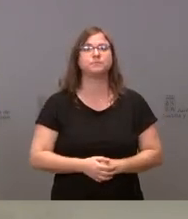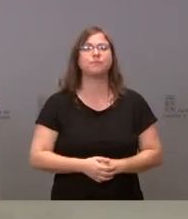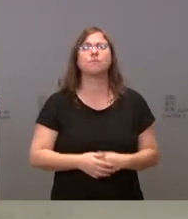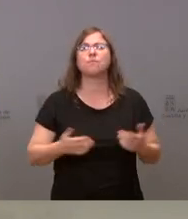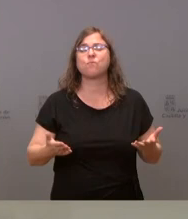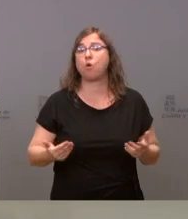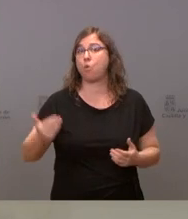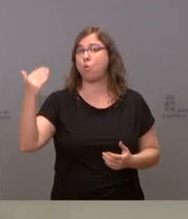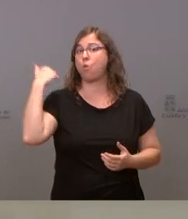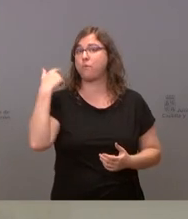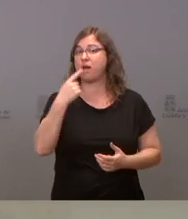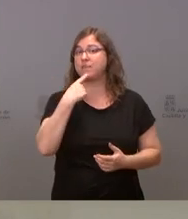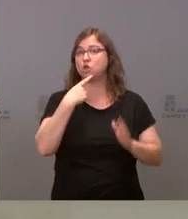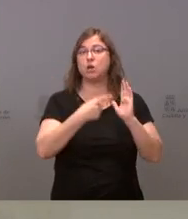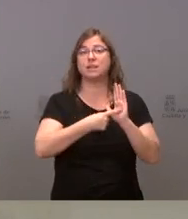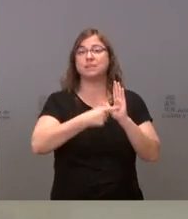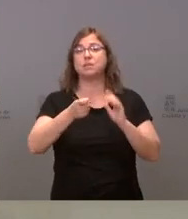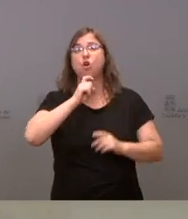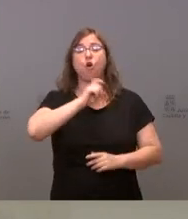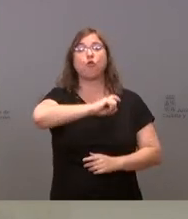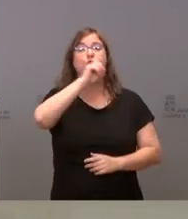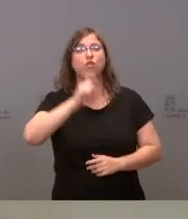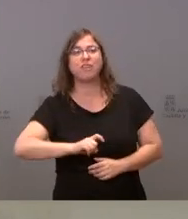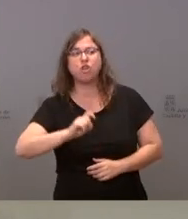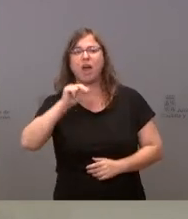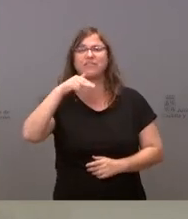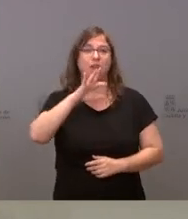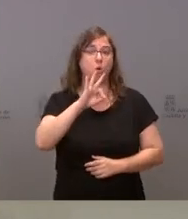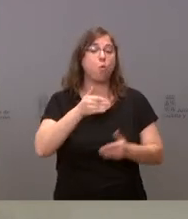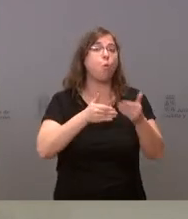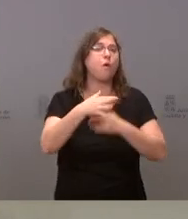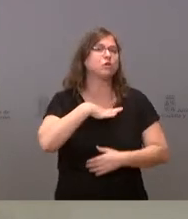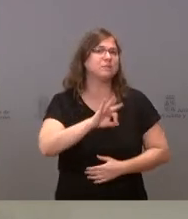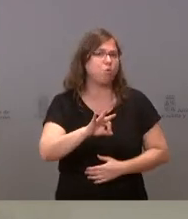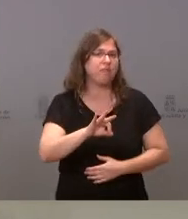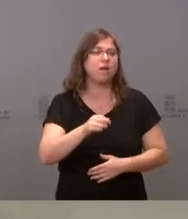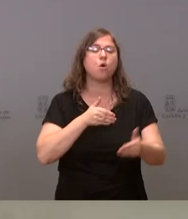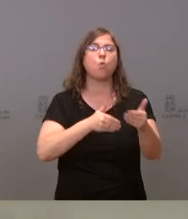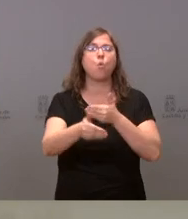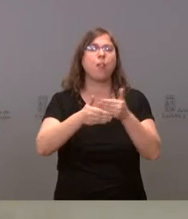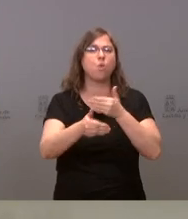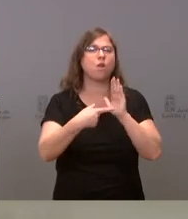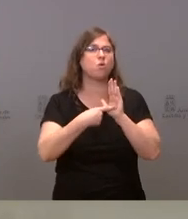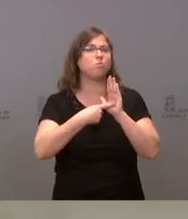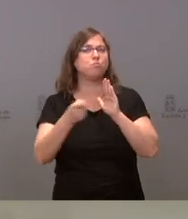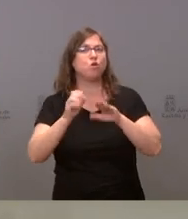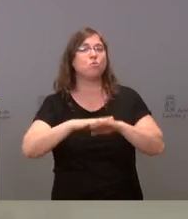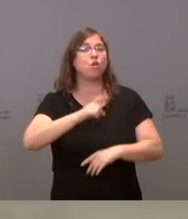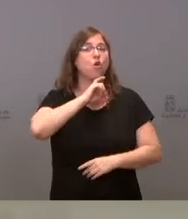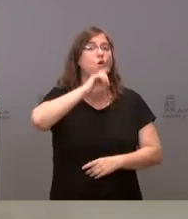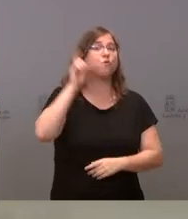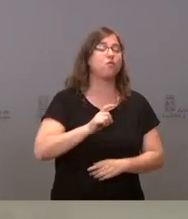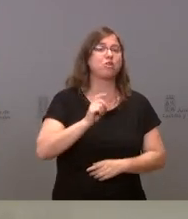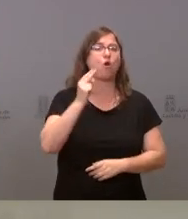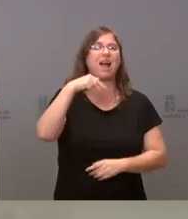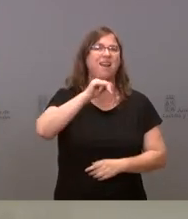¿cuándo ha dicho que se va a eliminar la Fundación Anclaje cuando se pueda? ¿Qué plazos barajan? ¿Y por qué solo se elimina la Fundación Anclaje,